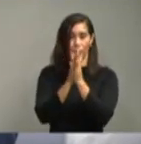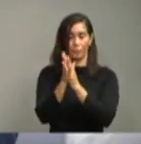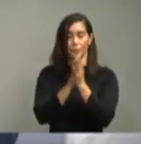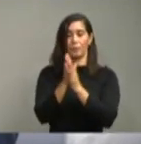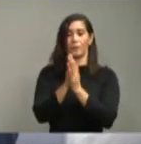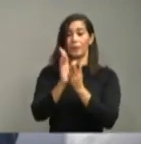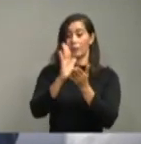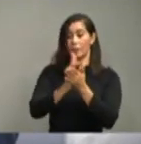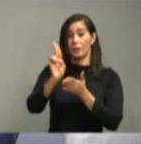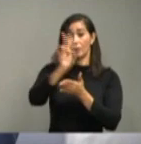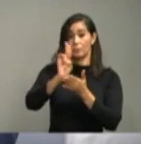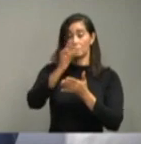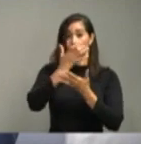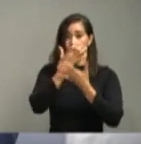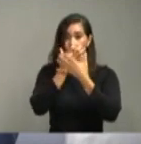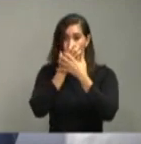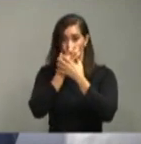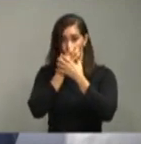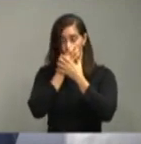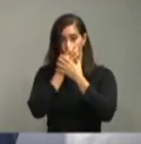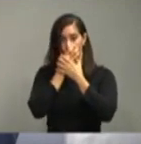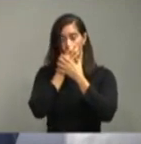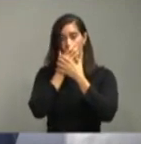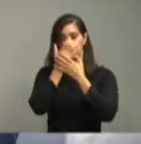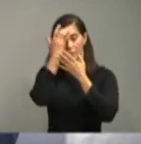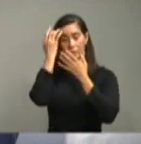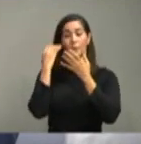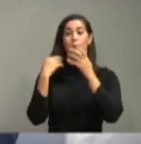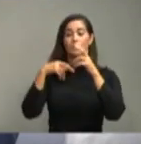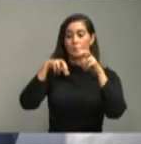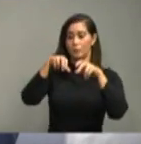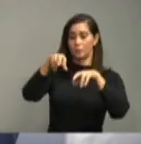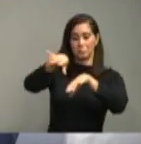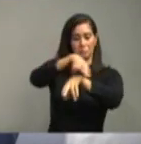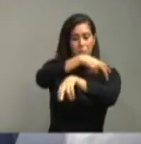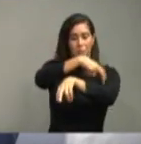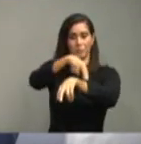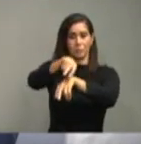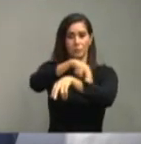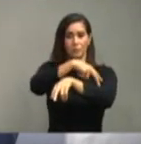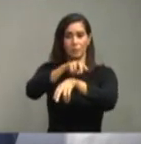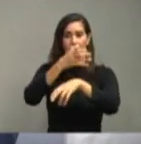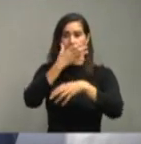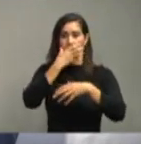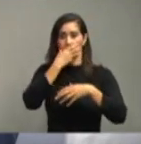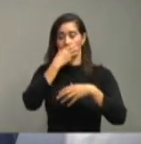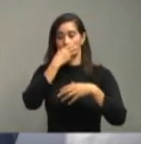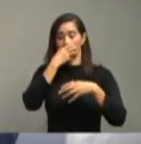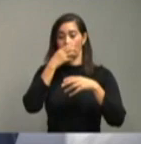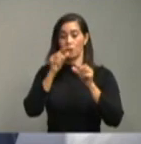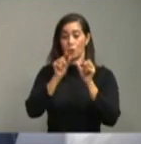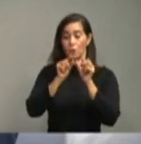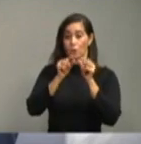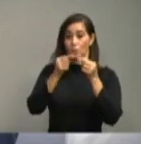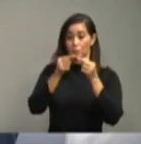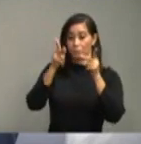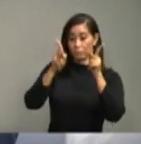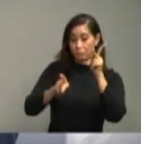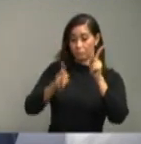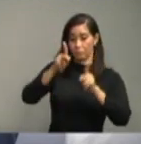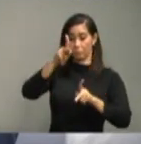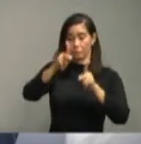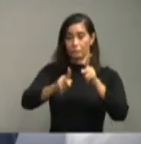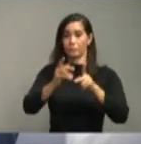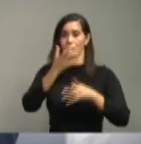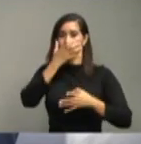el uso de mascarilla en la movilización callejeras o en los agrupamientos de personas,